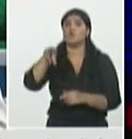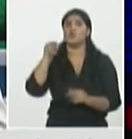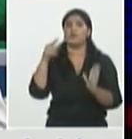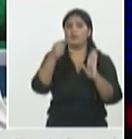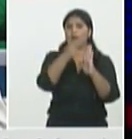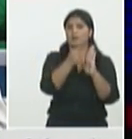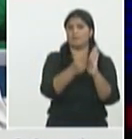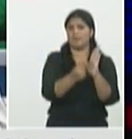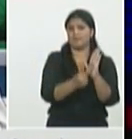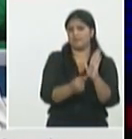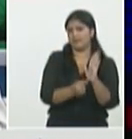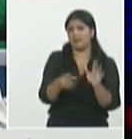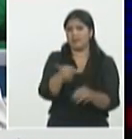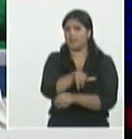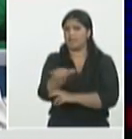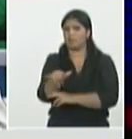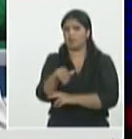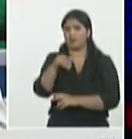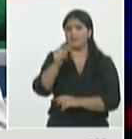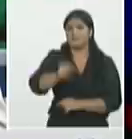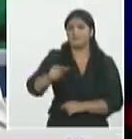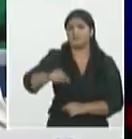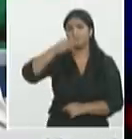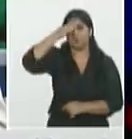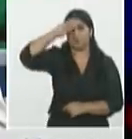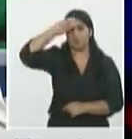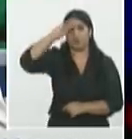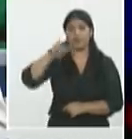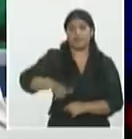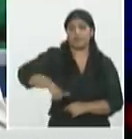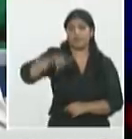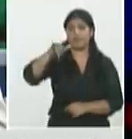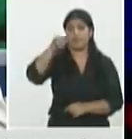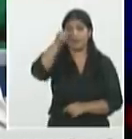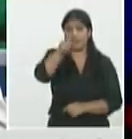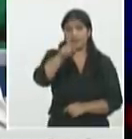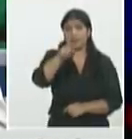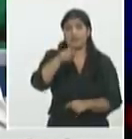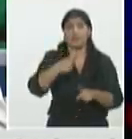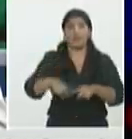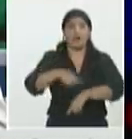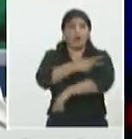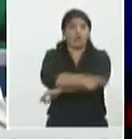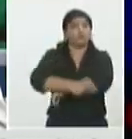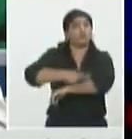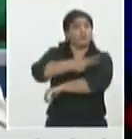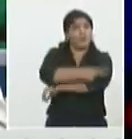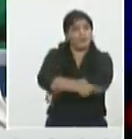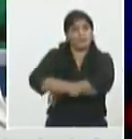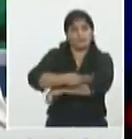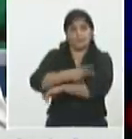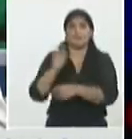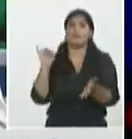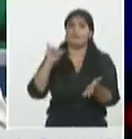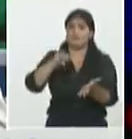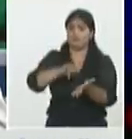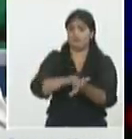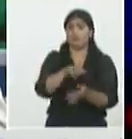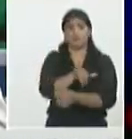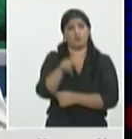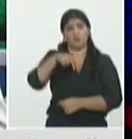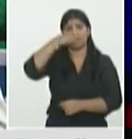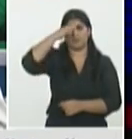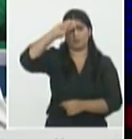y van y vienen con con periodos muy cortos y que lamentablemente no se